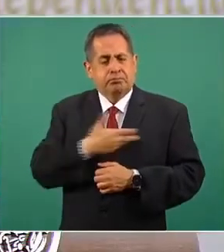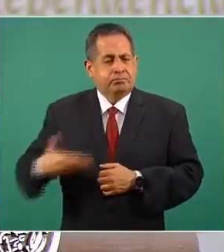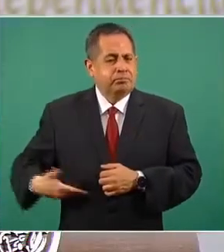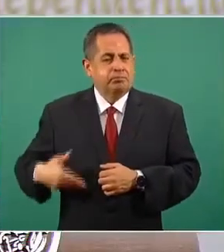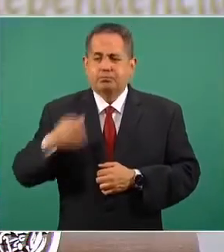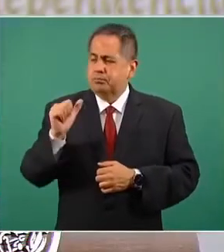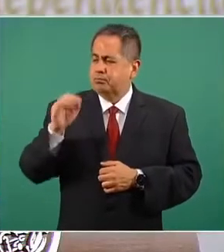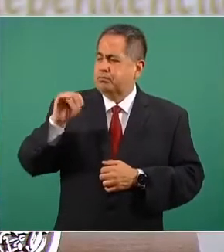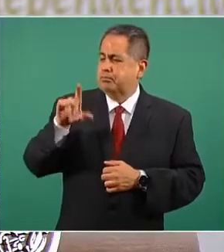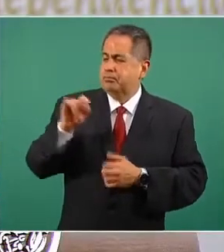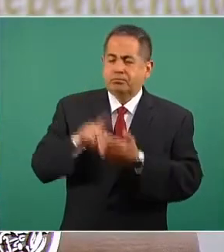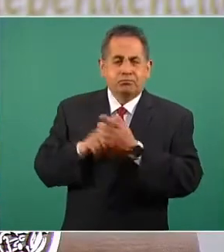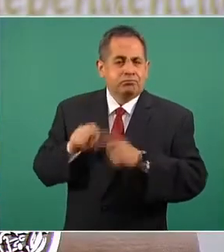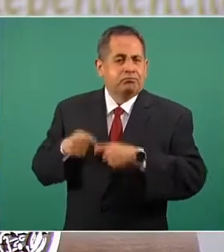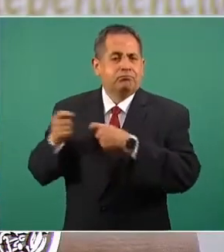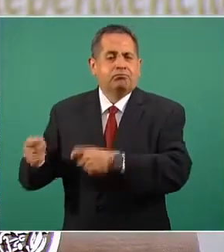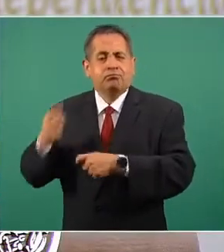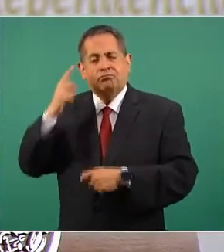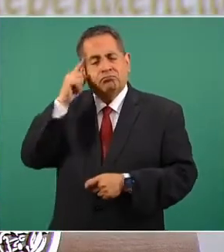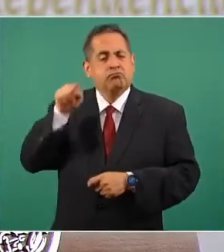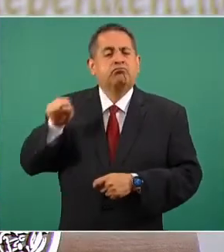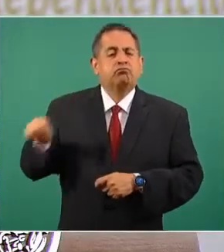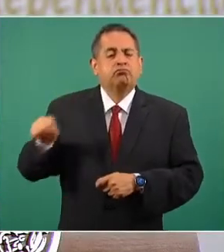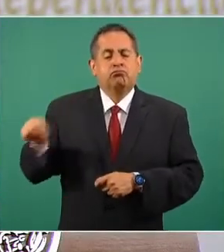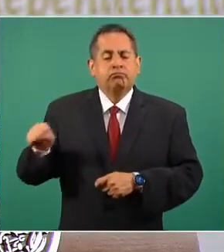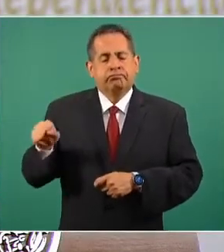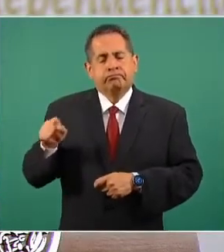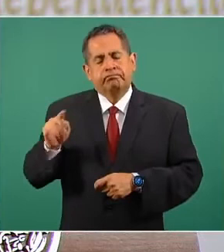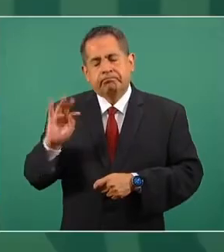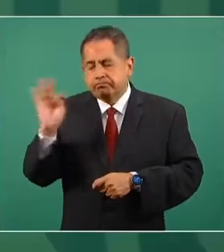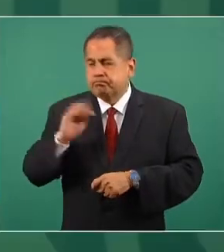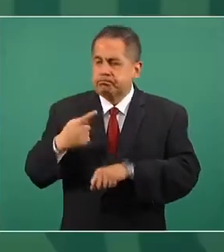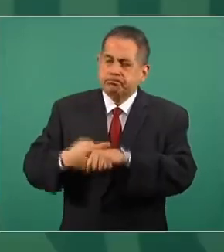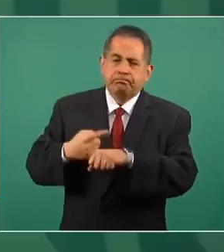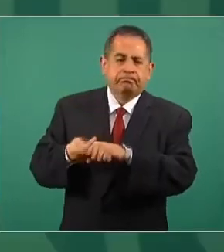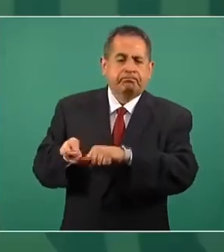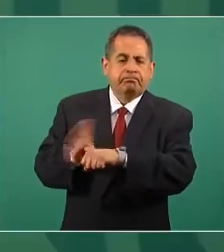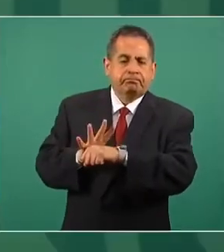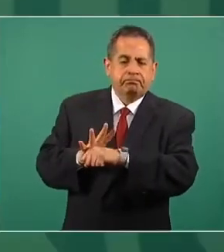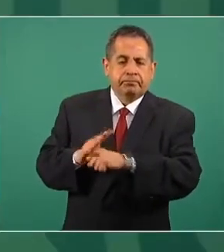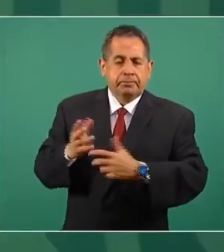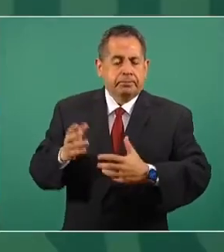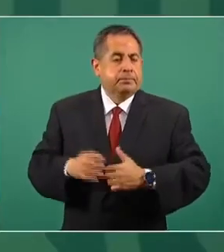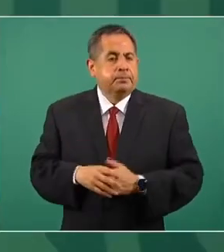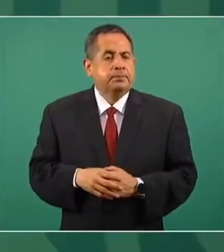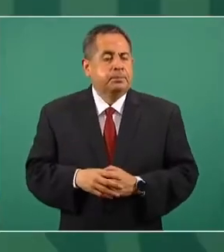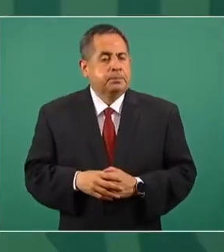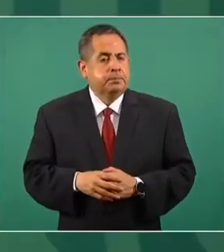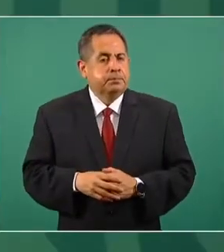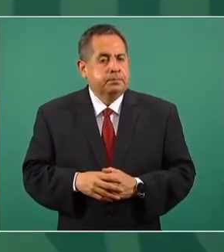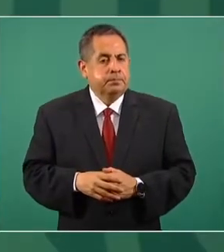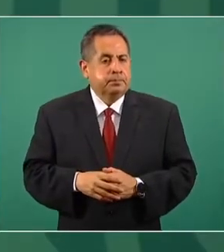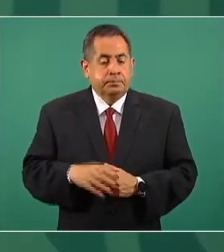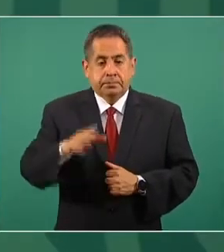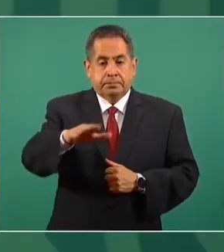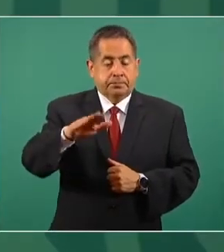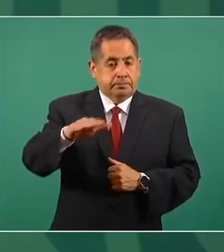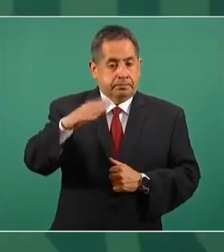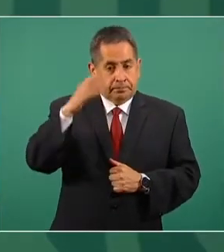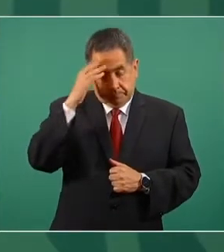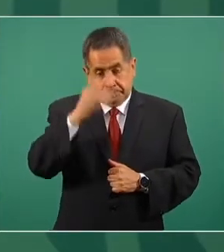en su enfermedad de COVID-19. Quiero también